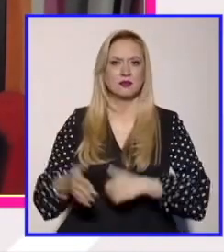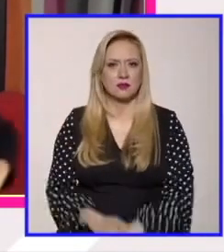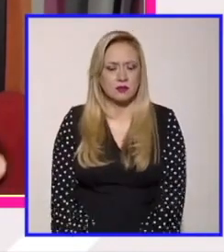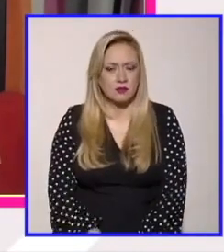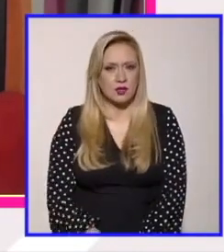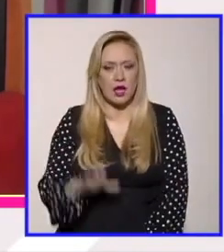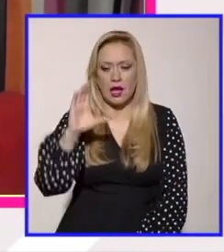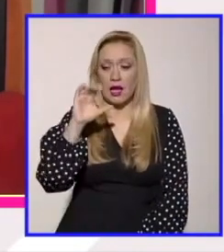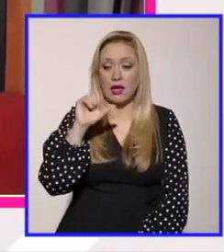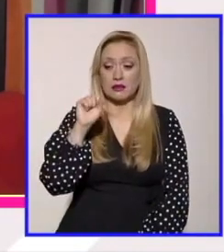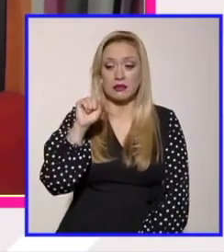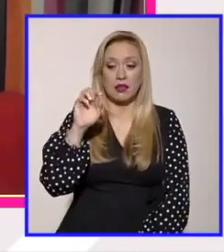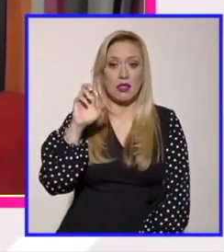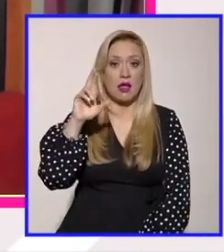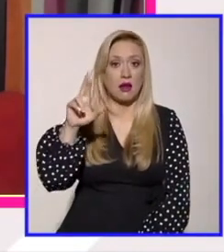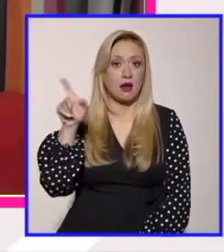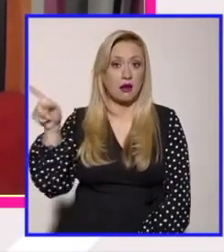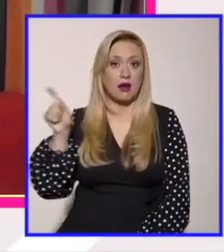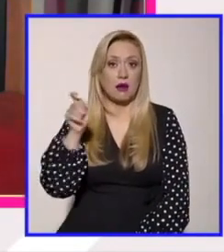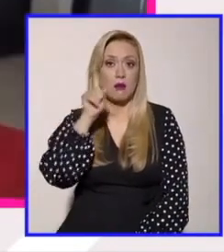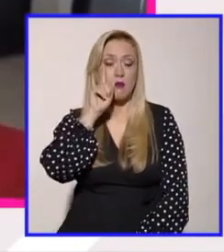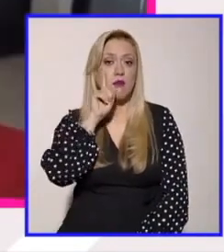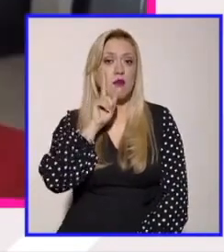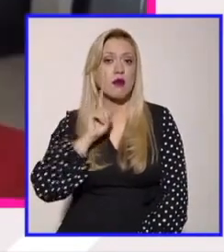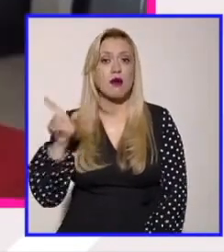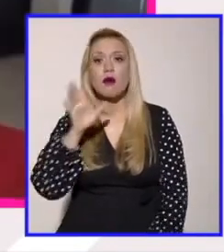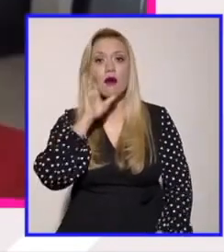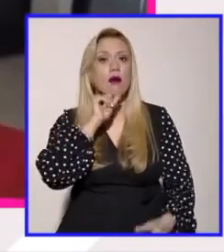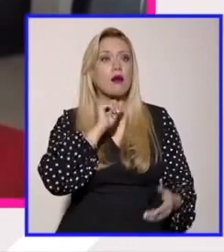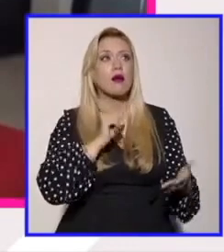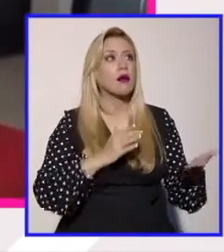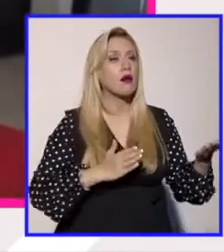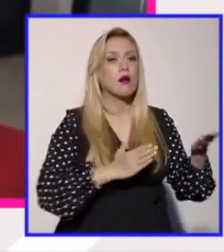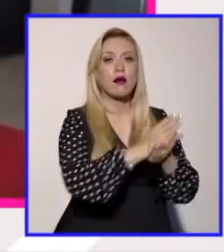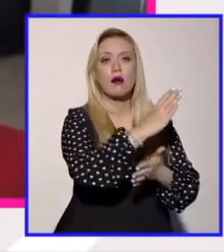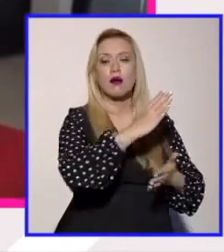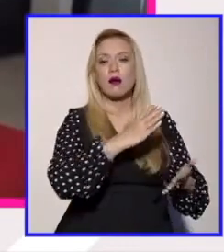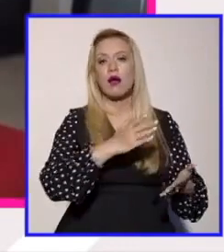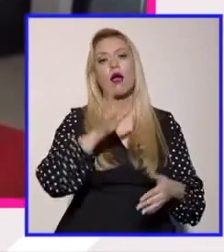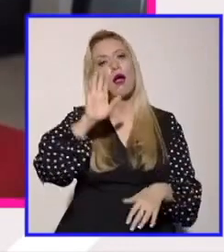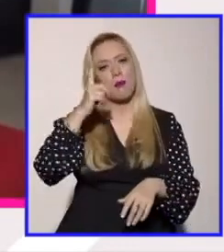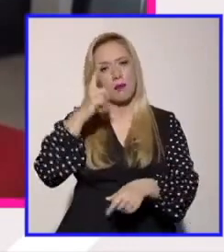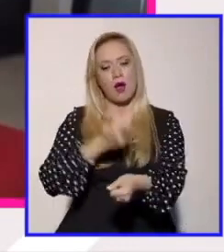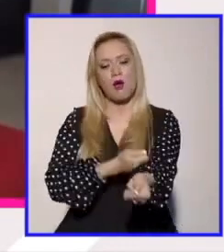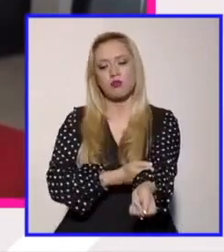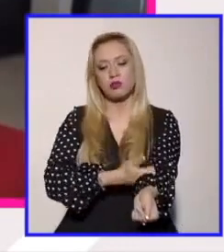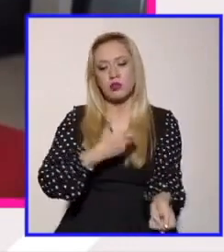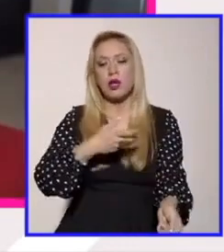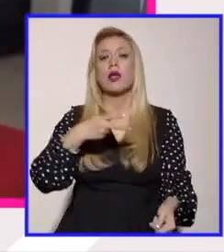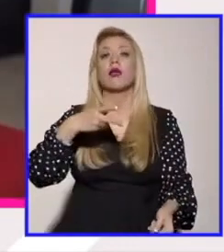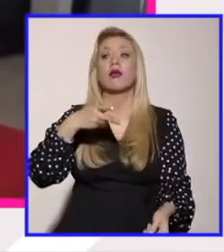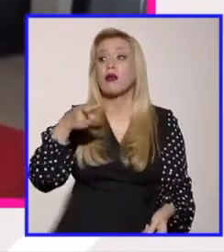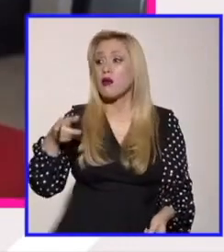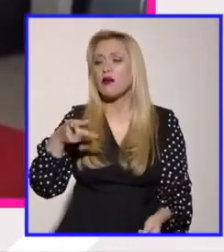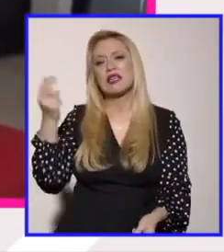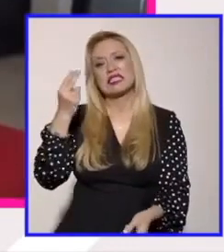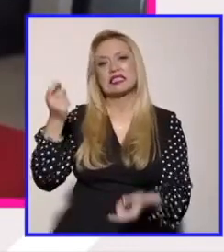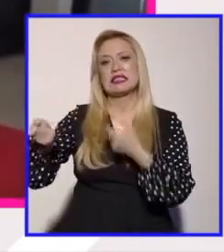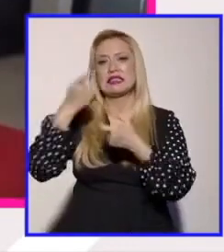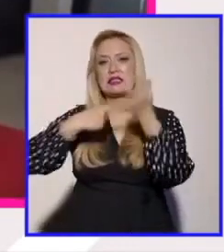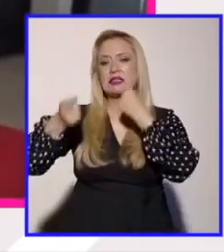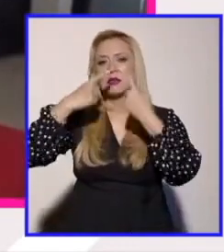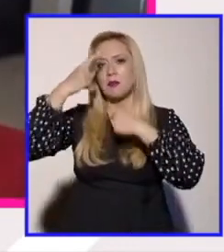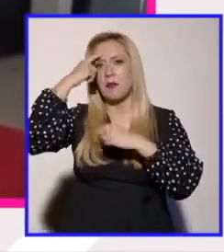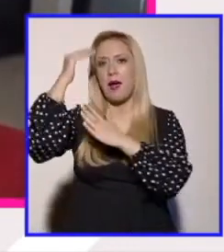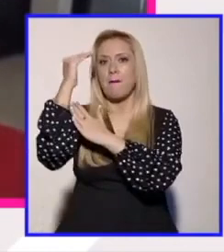Semenya que para poder competir en la liga femenil le pidieron que tome bloqueadores de testosterona y se medique para bajar su nivel y